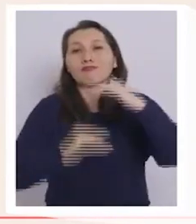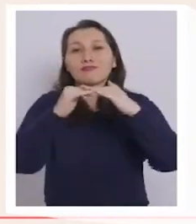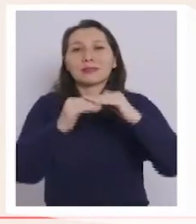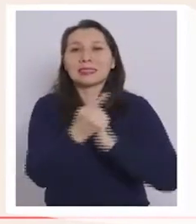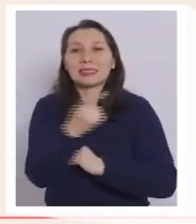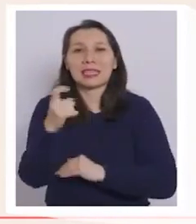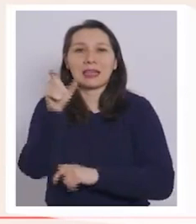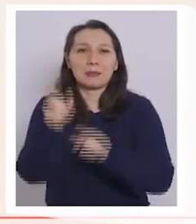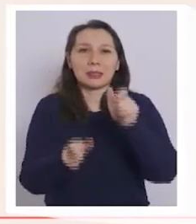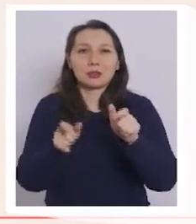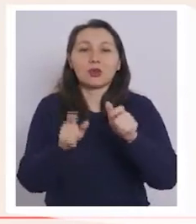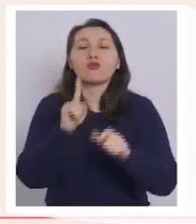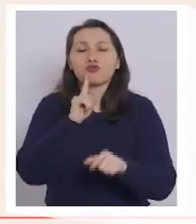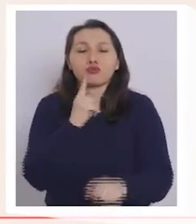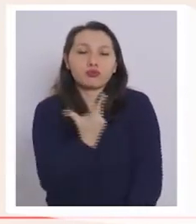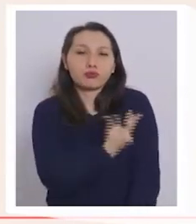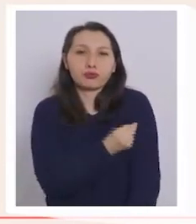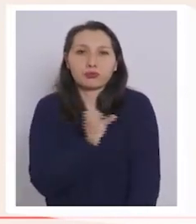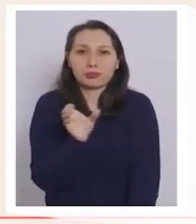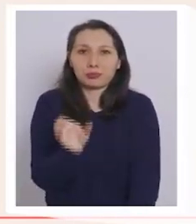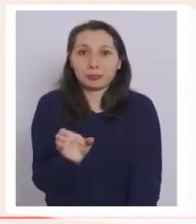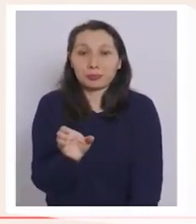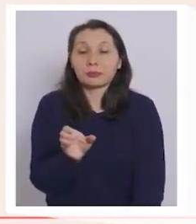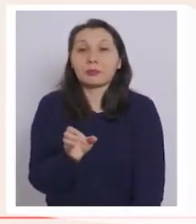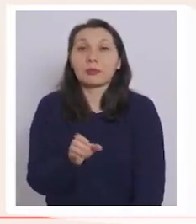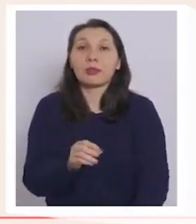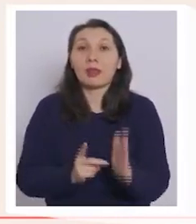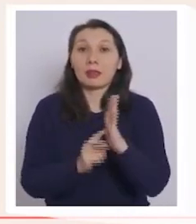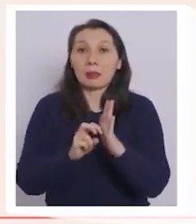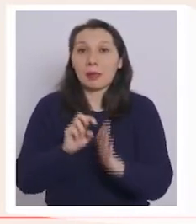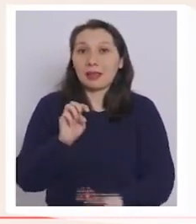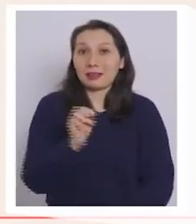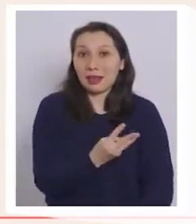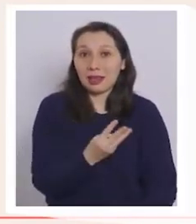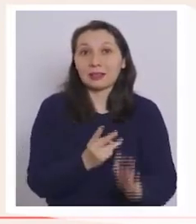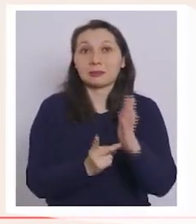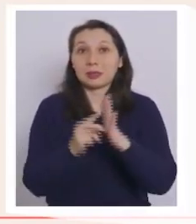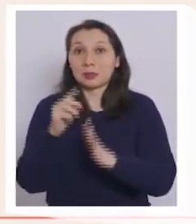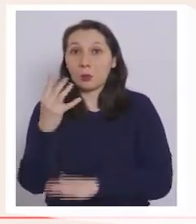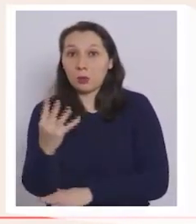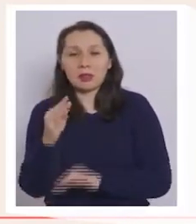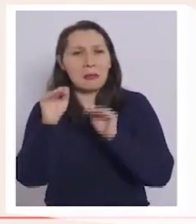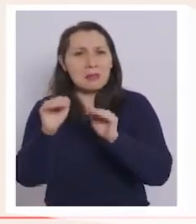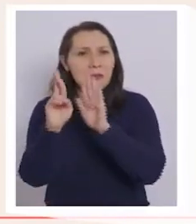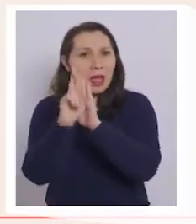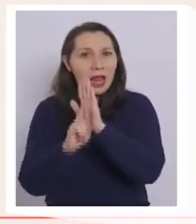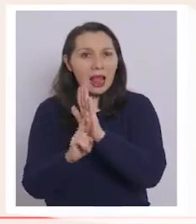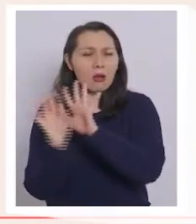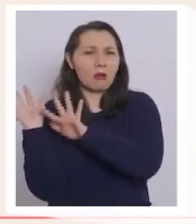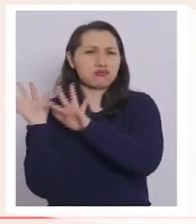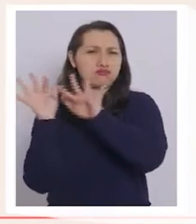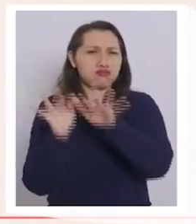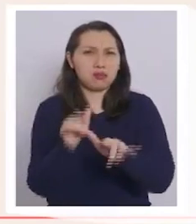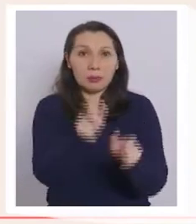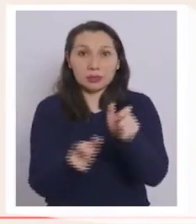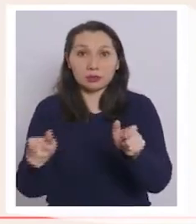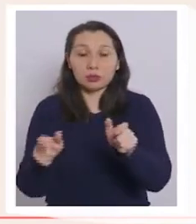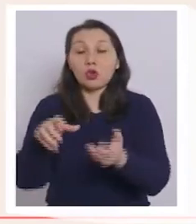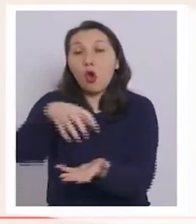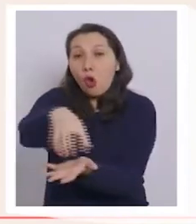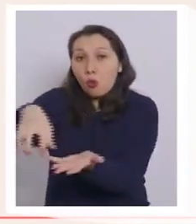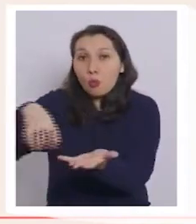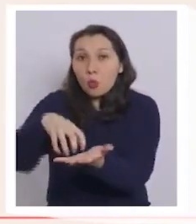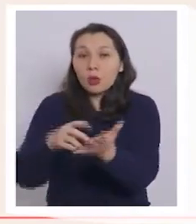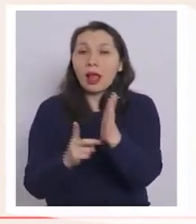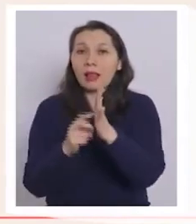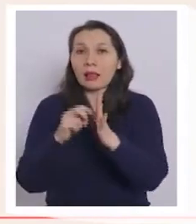con pase de movilidad. Como las fases 3 y 4, aquí, van a tener las mismas reglas en cuanto a eventos masivos, las comunas que